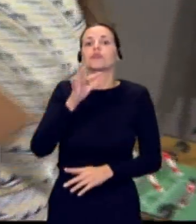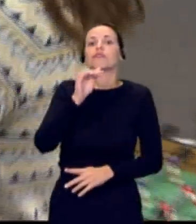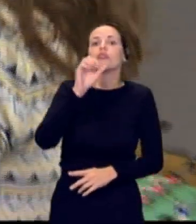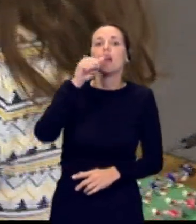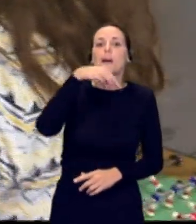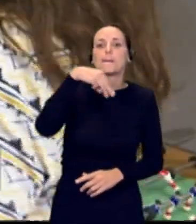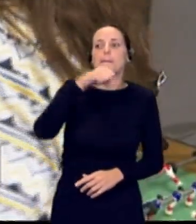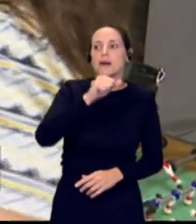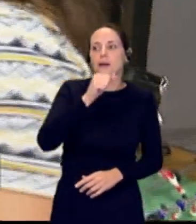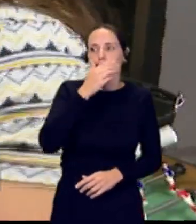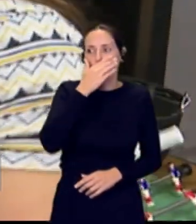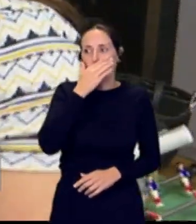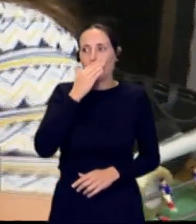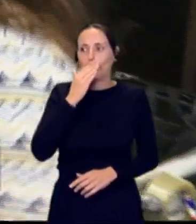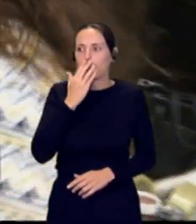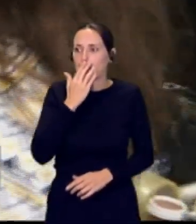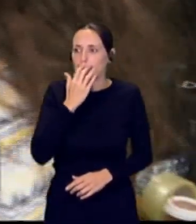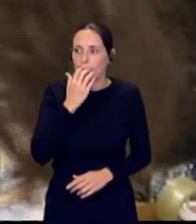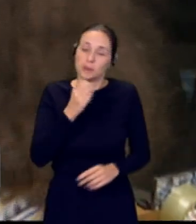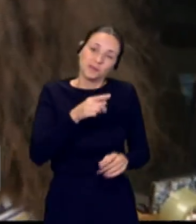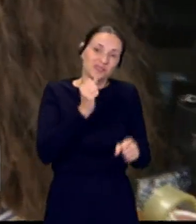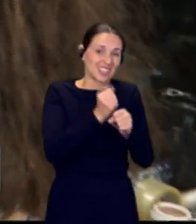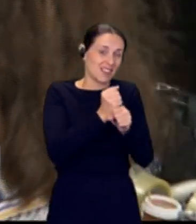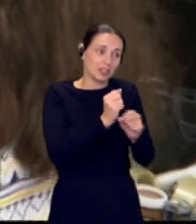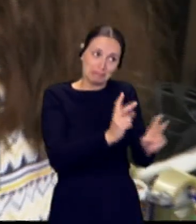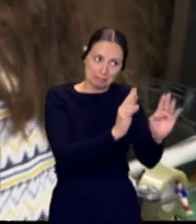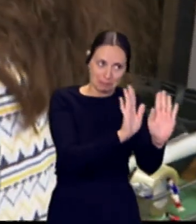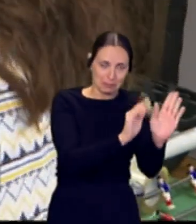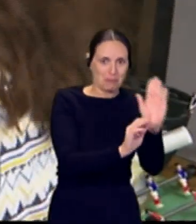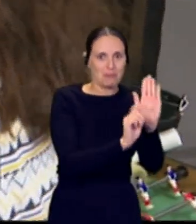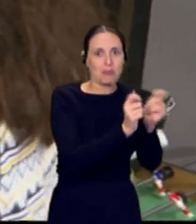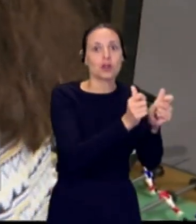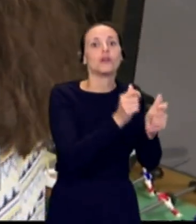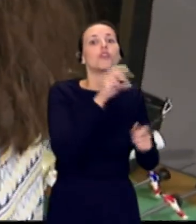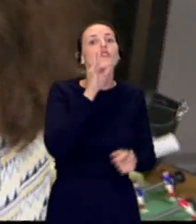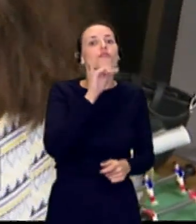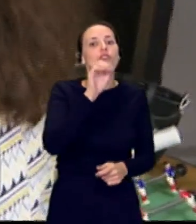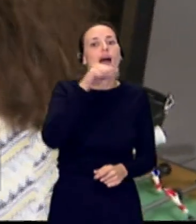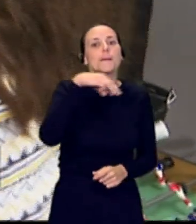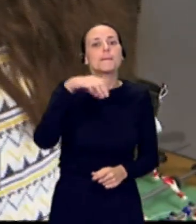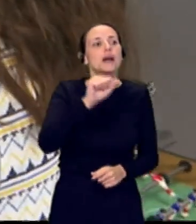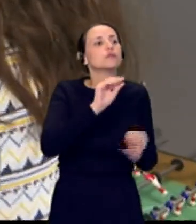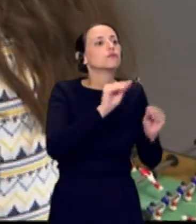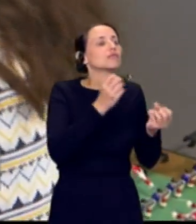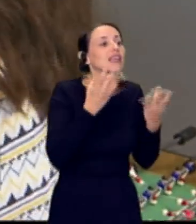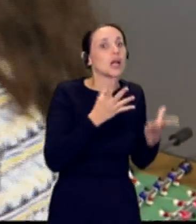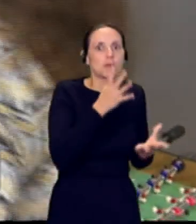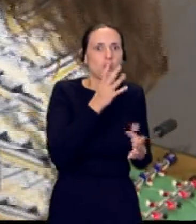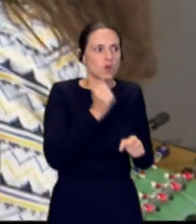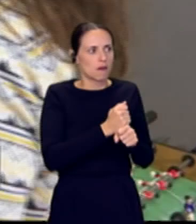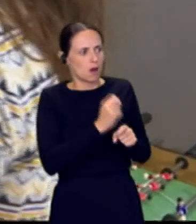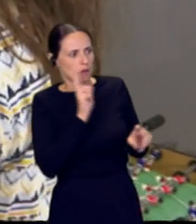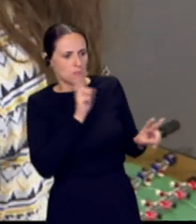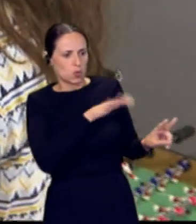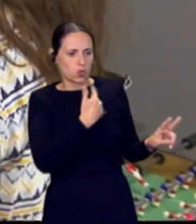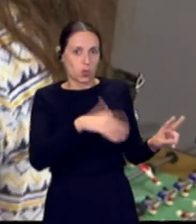Y ya le vamos a quitar un poco ese rato de trabajo. Fiamma, ¿qué tal está haciendo? Porque vemos mucho trabajo y todavía queda todo el